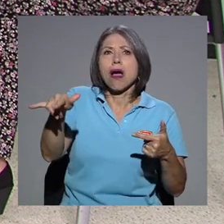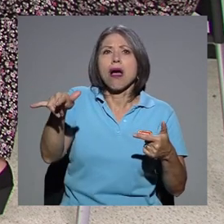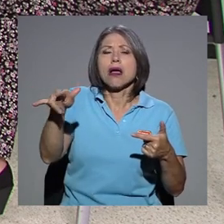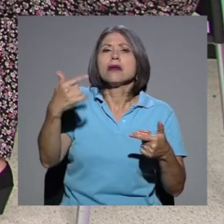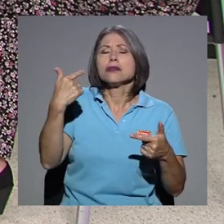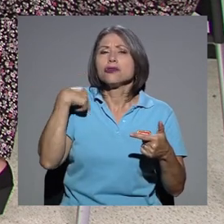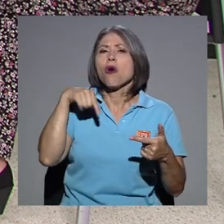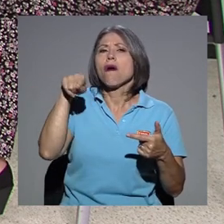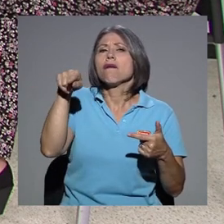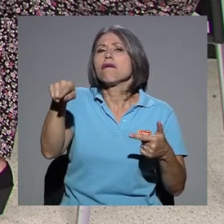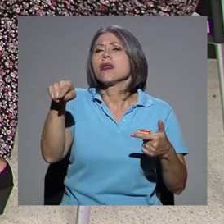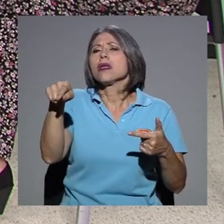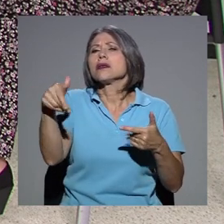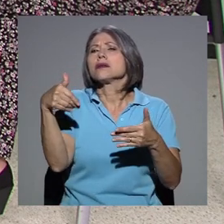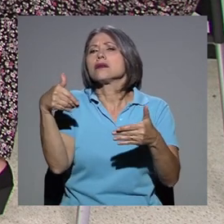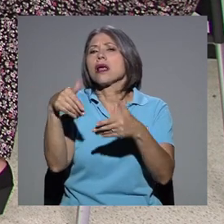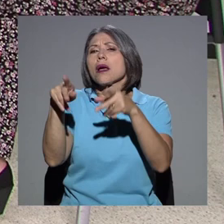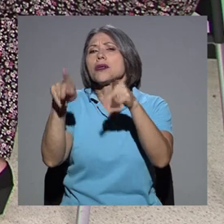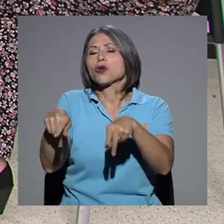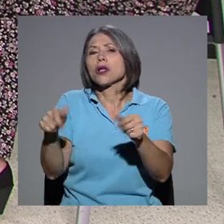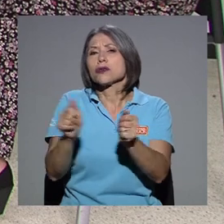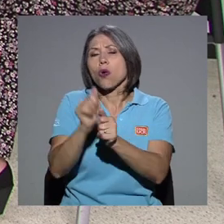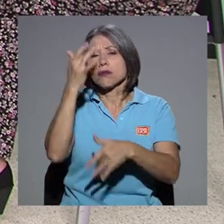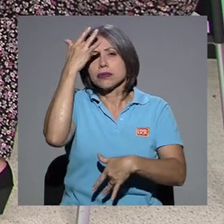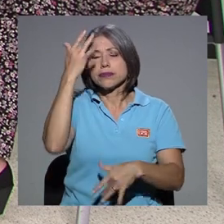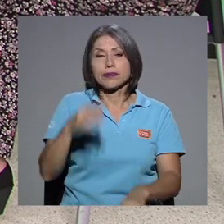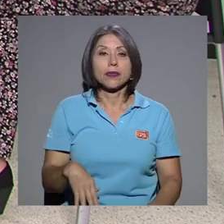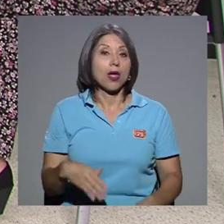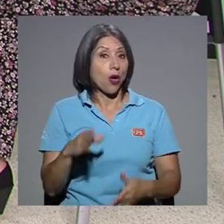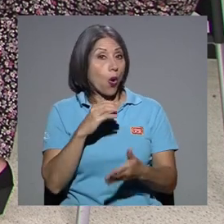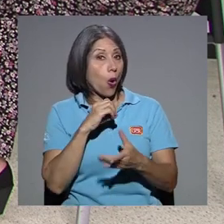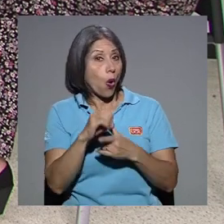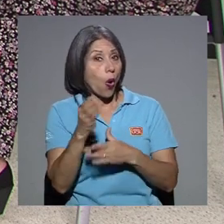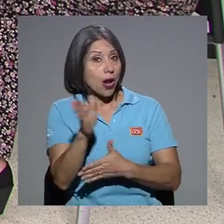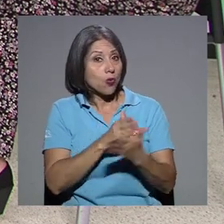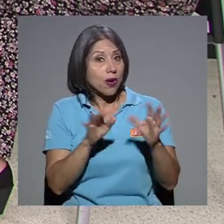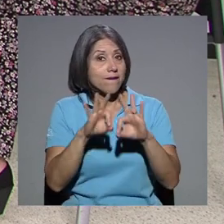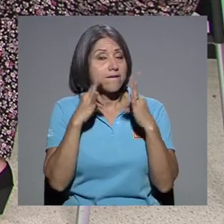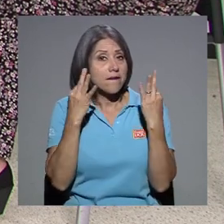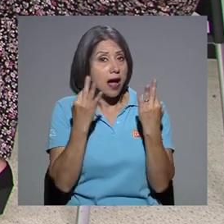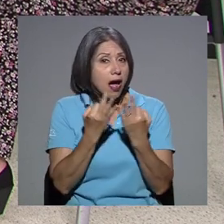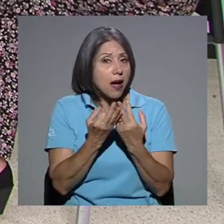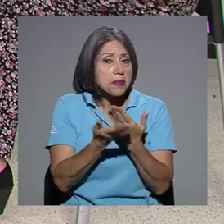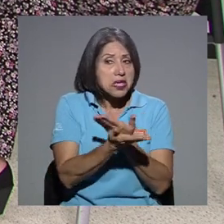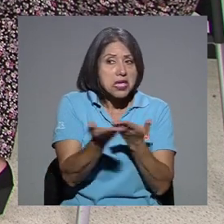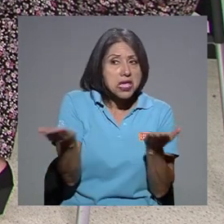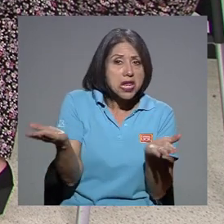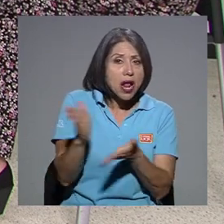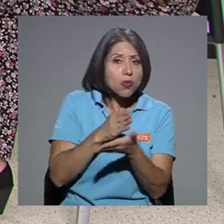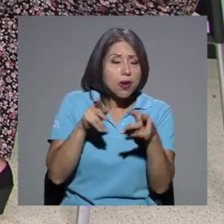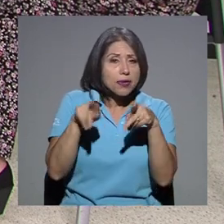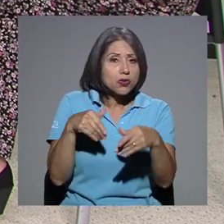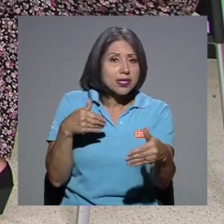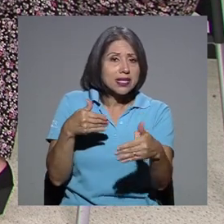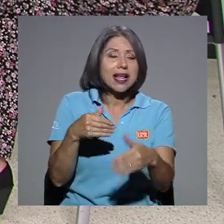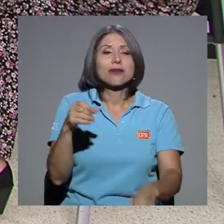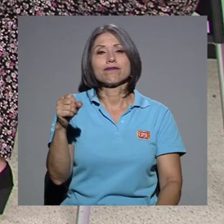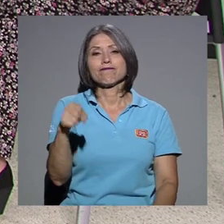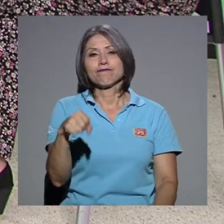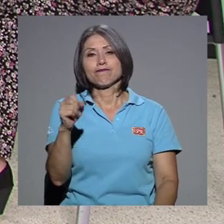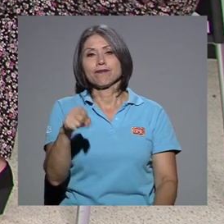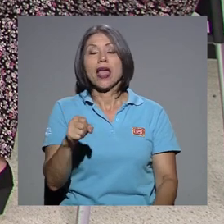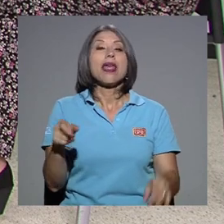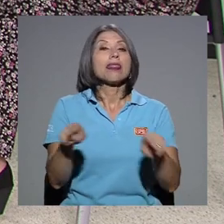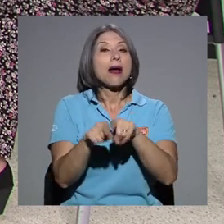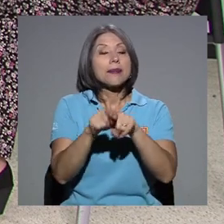personas que tuviera sintomatología. O algún familiar cercano que tal vez... Y lo otro es saber que en Costa Rica